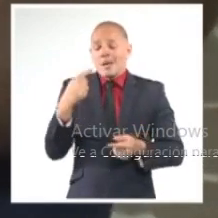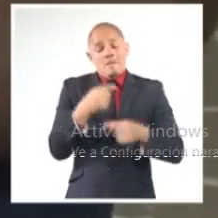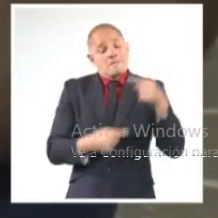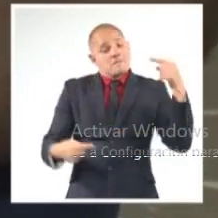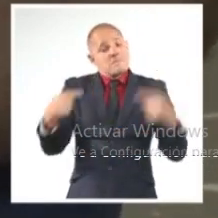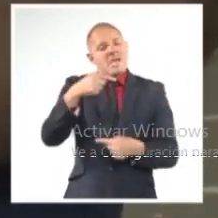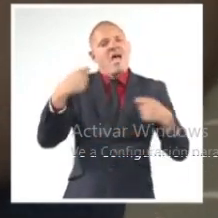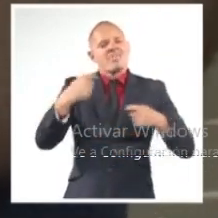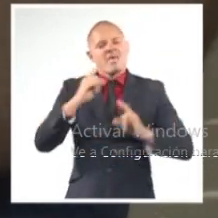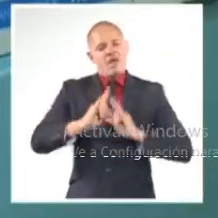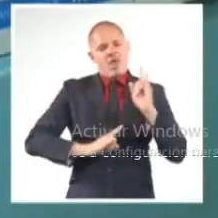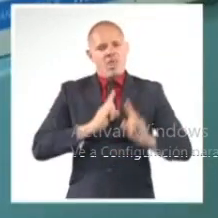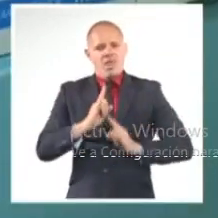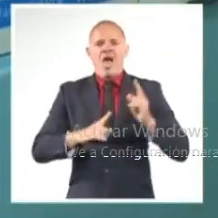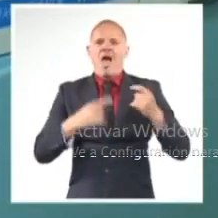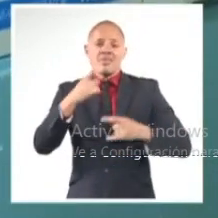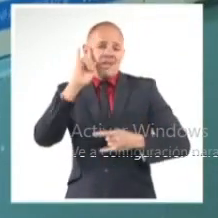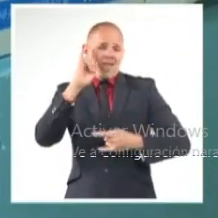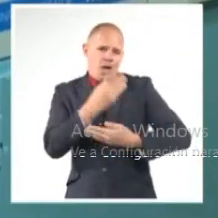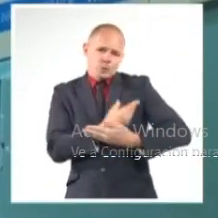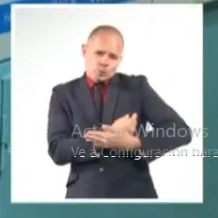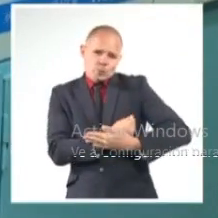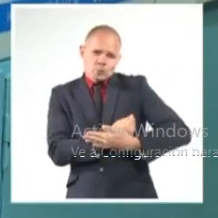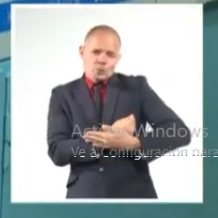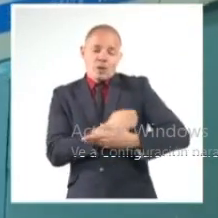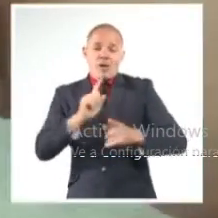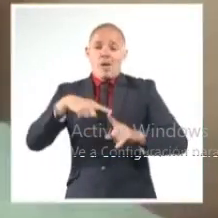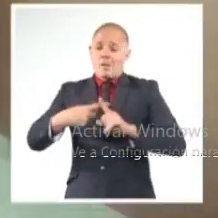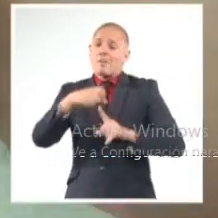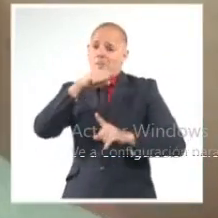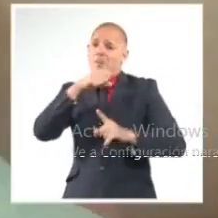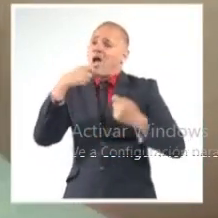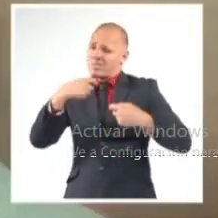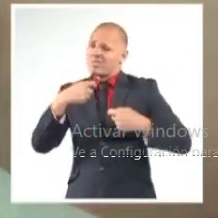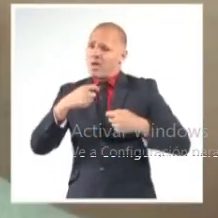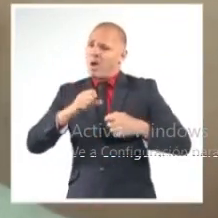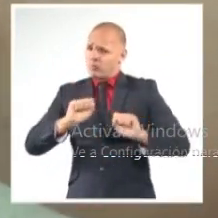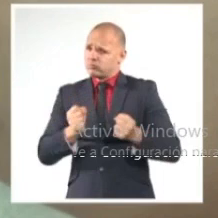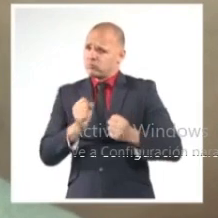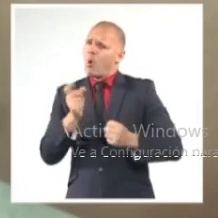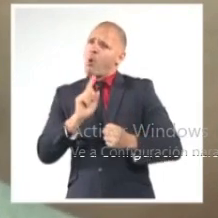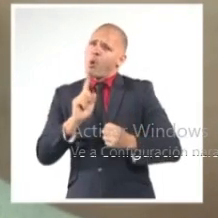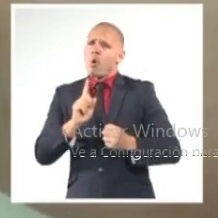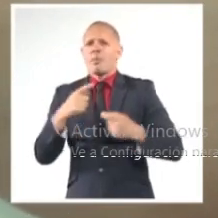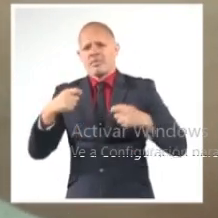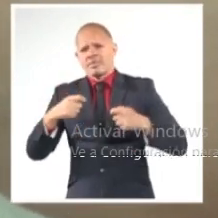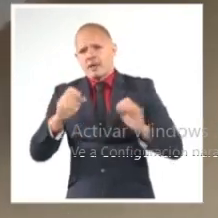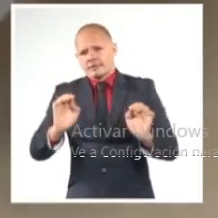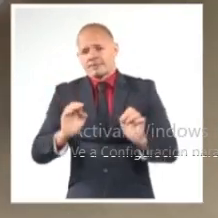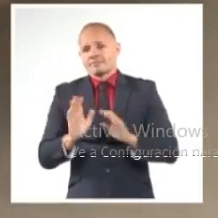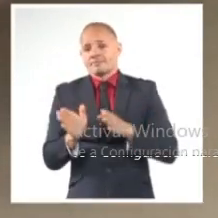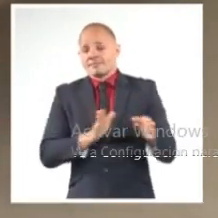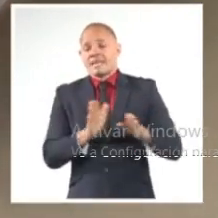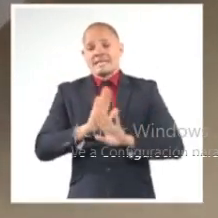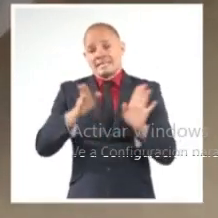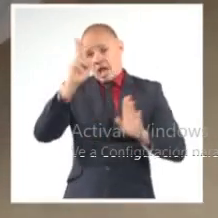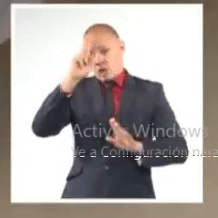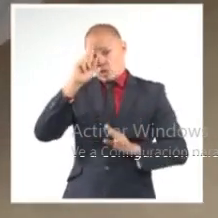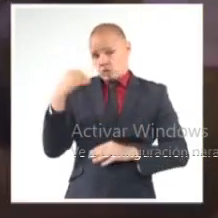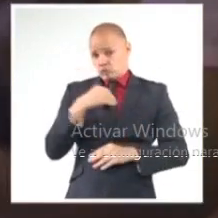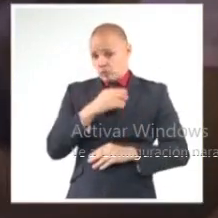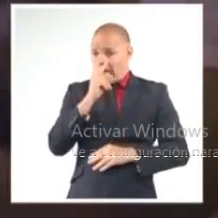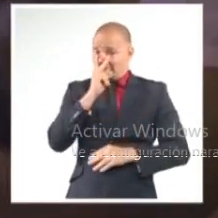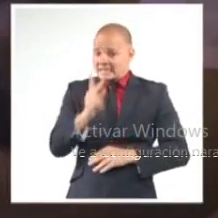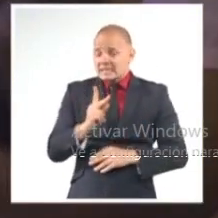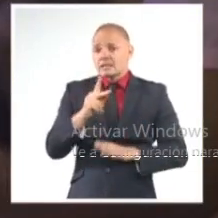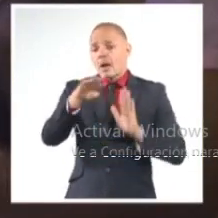es un derecho para los niños y un deber para los padres. La doctora Odalis Rodríguez Martínez, oficial del programa Todo